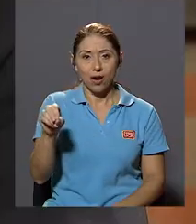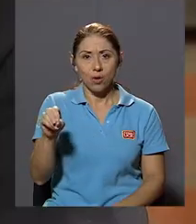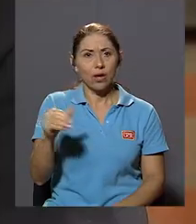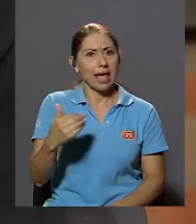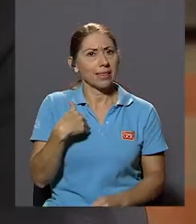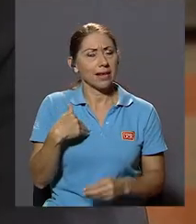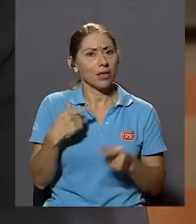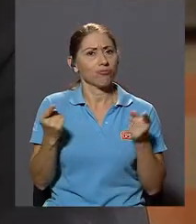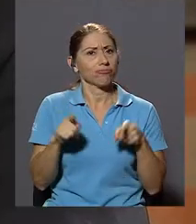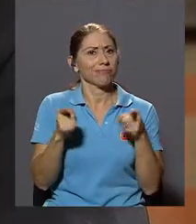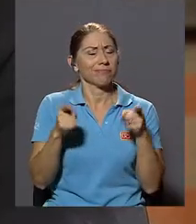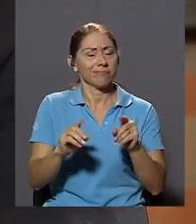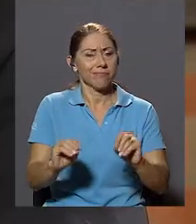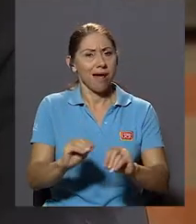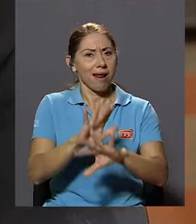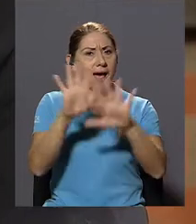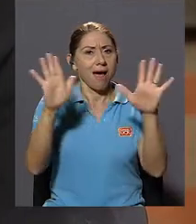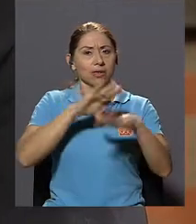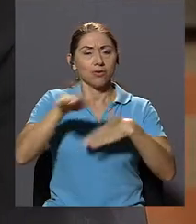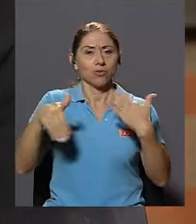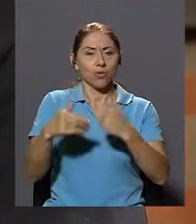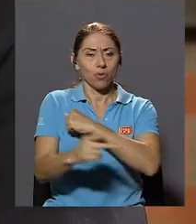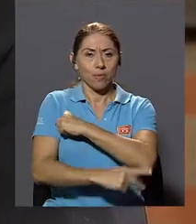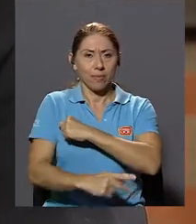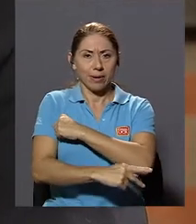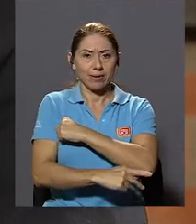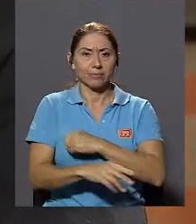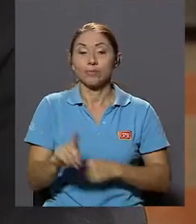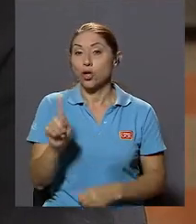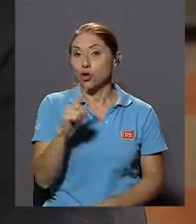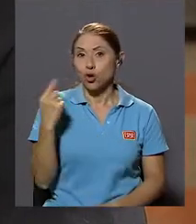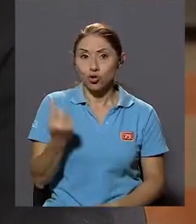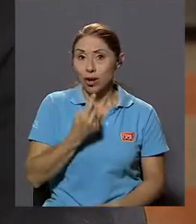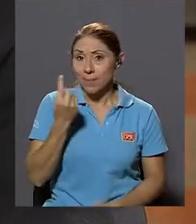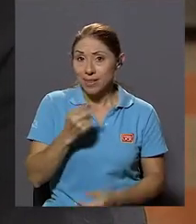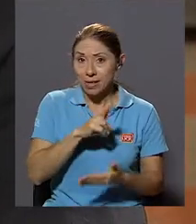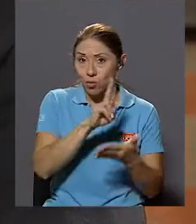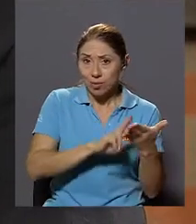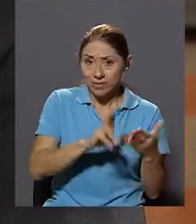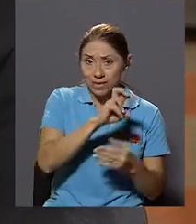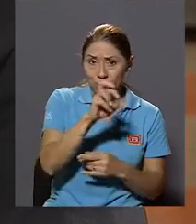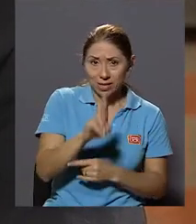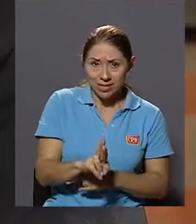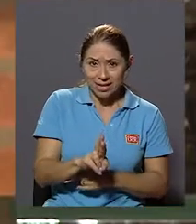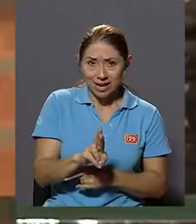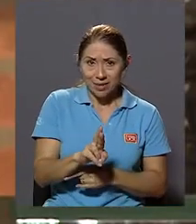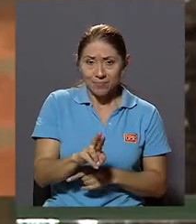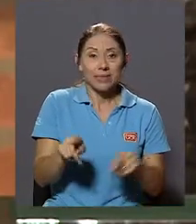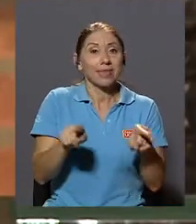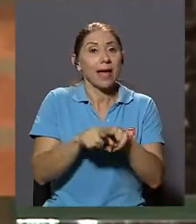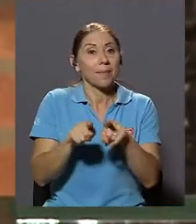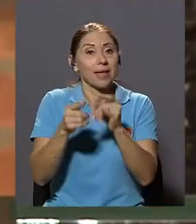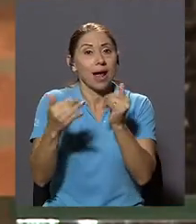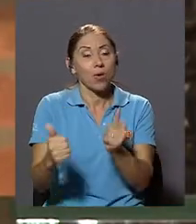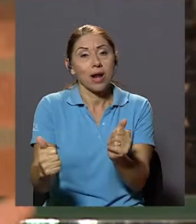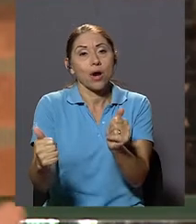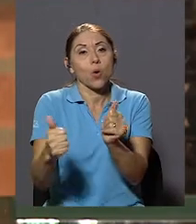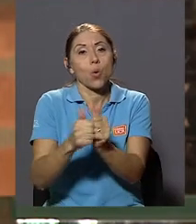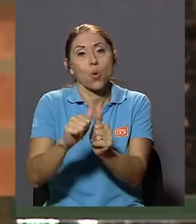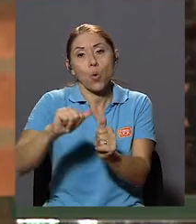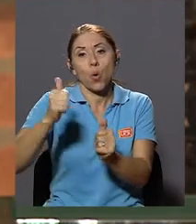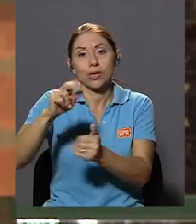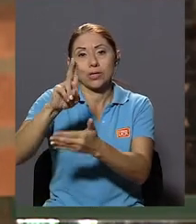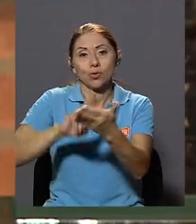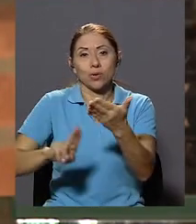Para todo el país No solo ha llevado A que la Universidad de Costa Rica Y ahora también En compañía De las